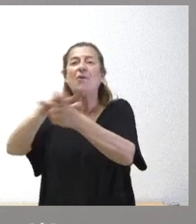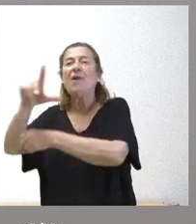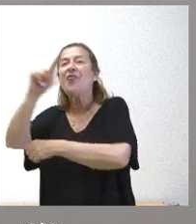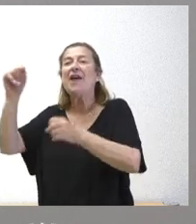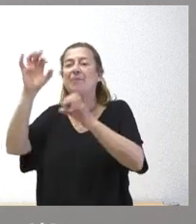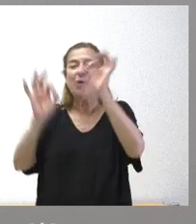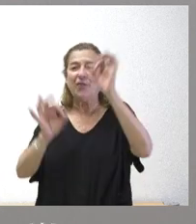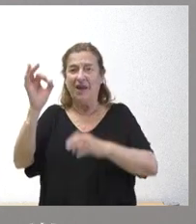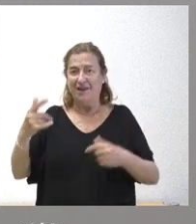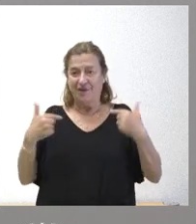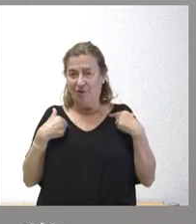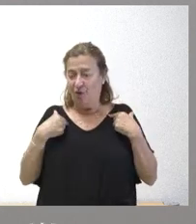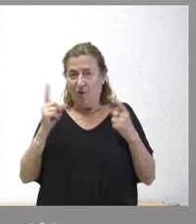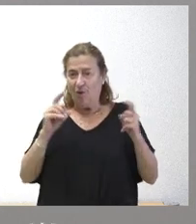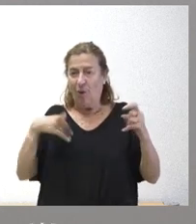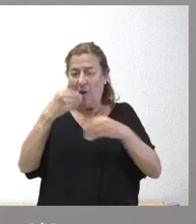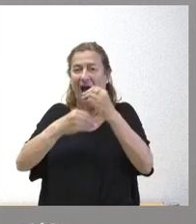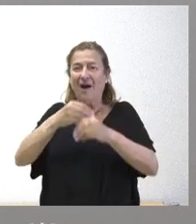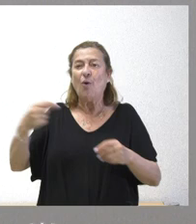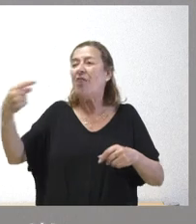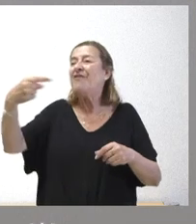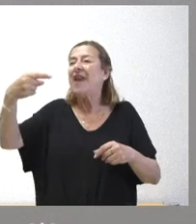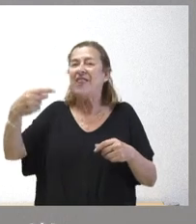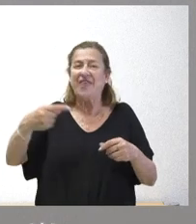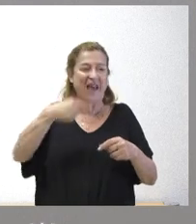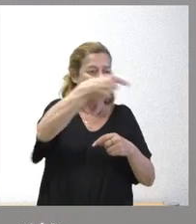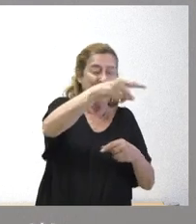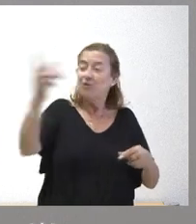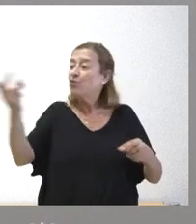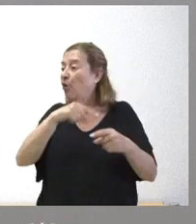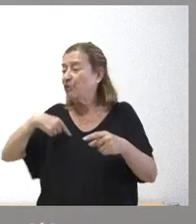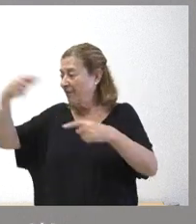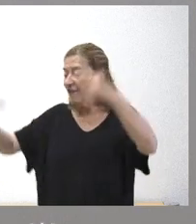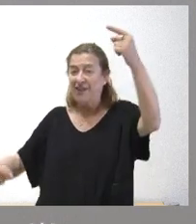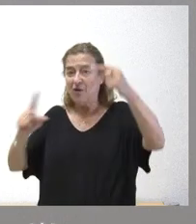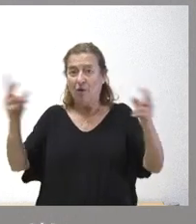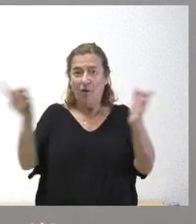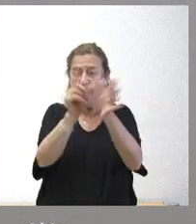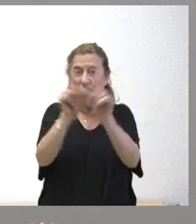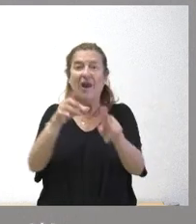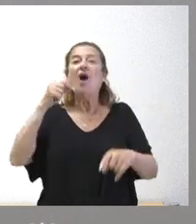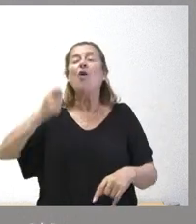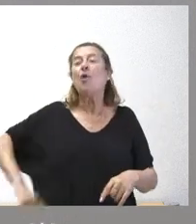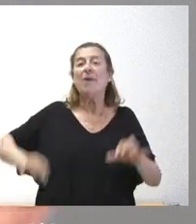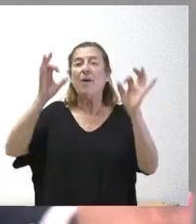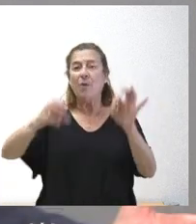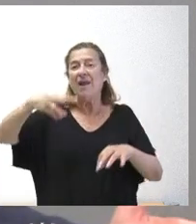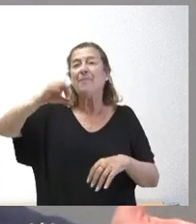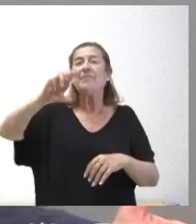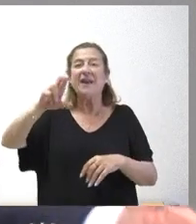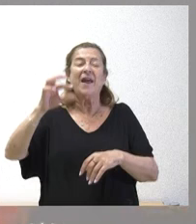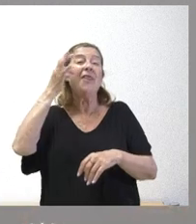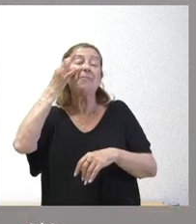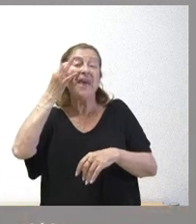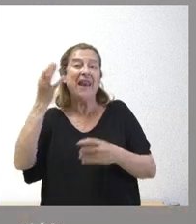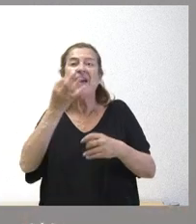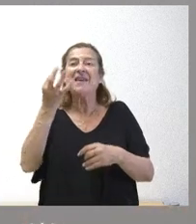Nosotros no estamos estableciendo una diferencia retributiva entre unas especialidades y otras Cobra lo mismo una especialidad MIR el dermatólogo